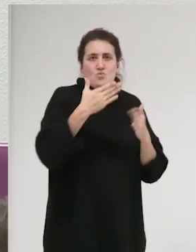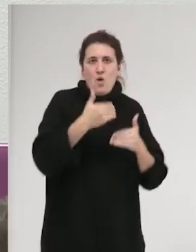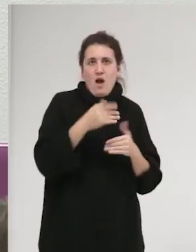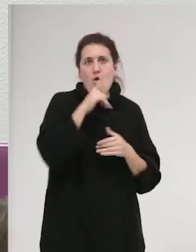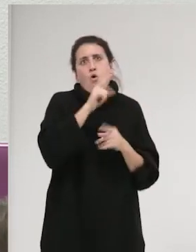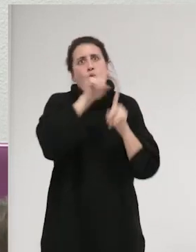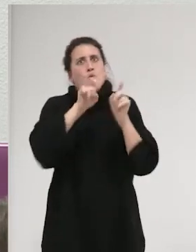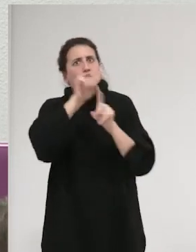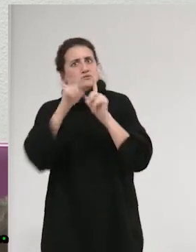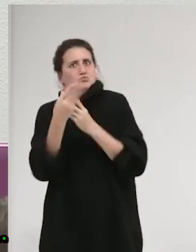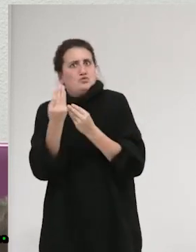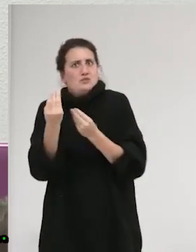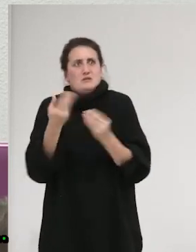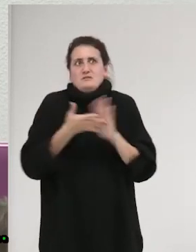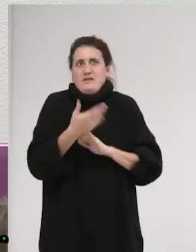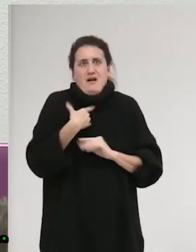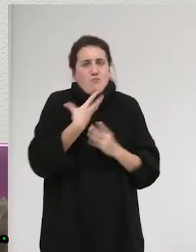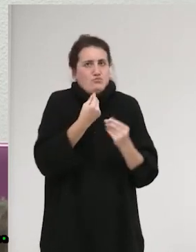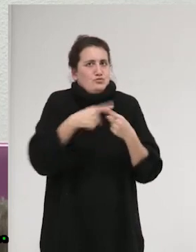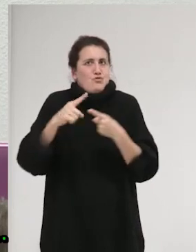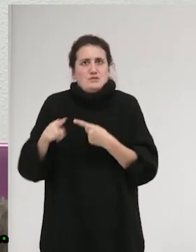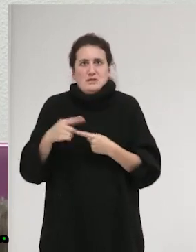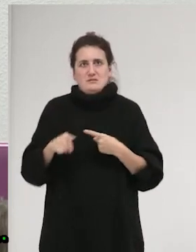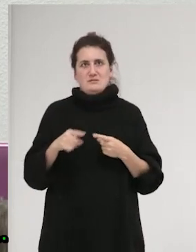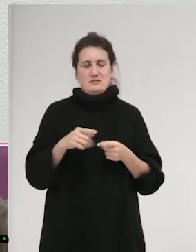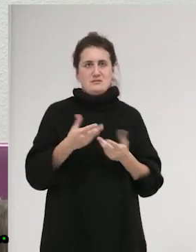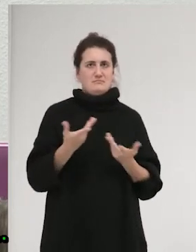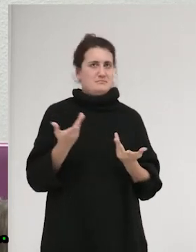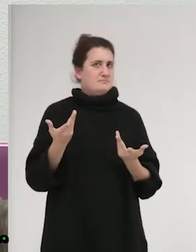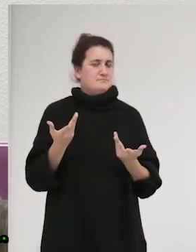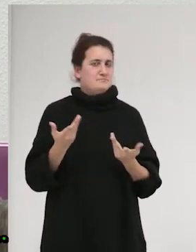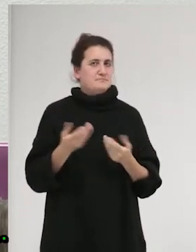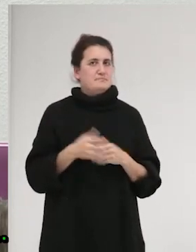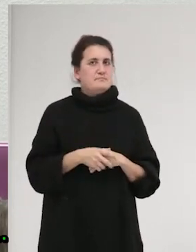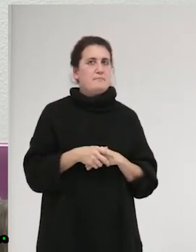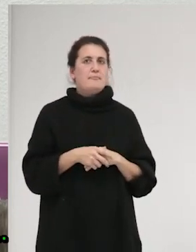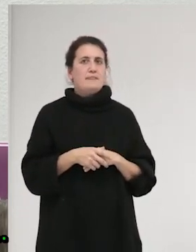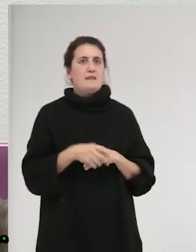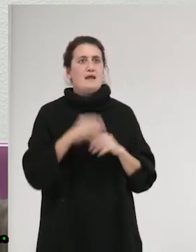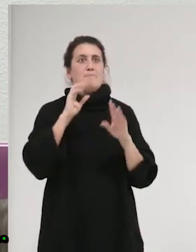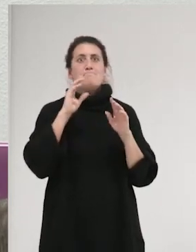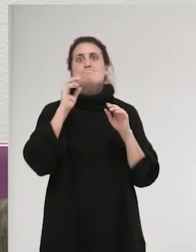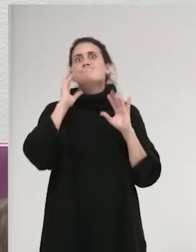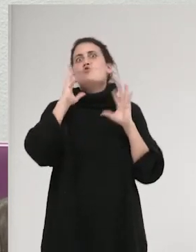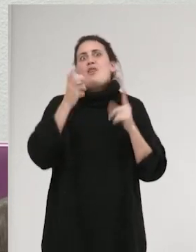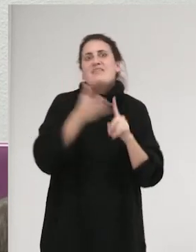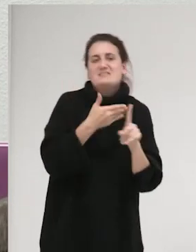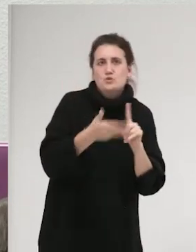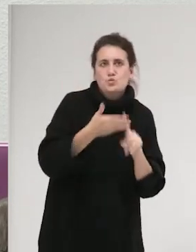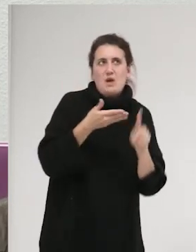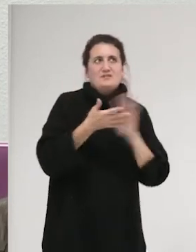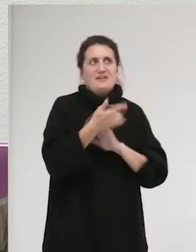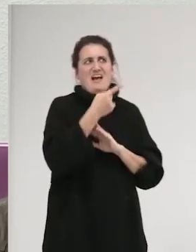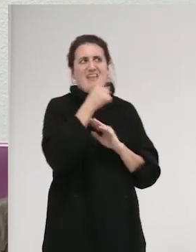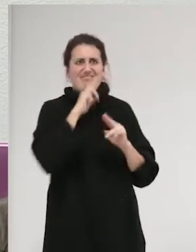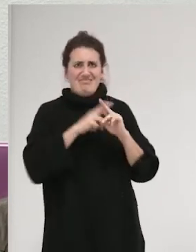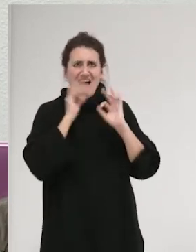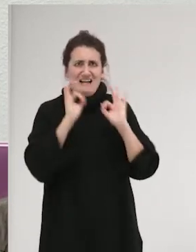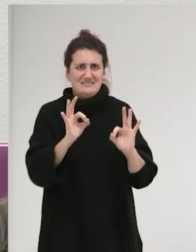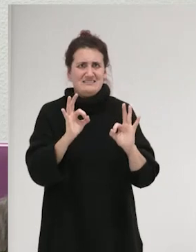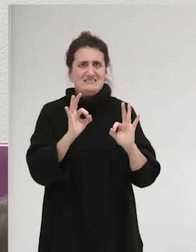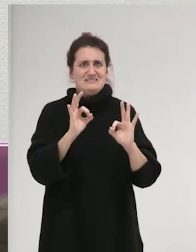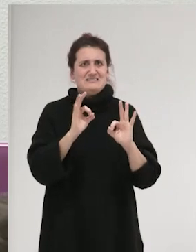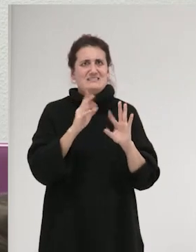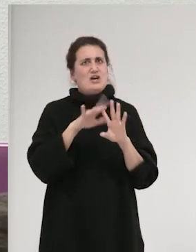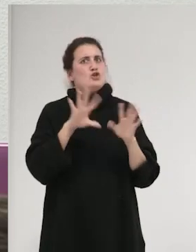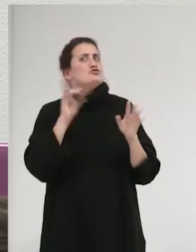cuestiones. Y ya también generar ese marco en el que ya también es violencia sexual. Pues bueno, también, no solo en relación, ¿qué